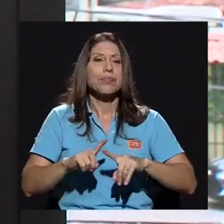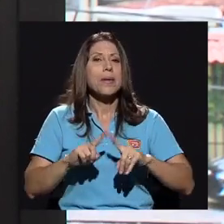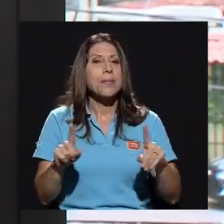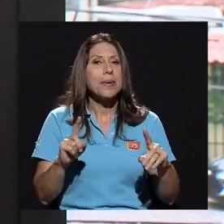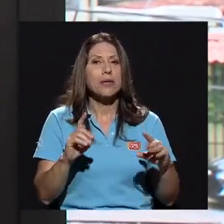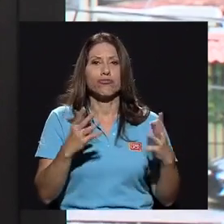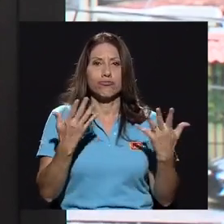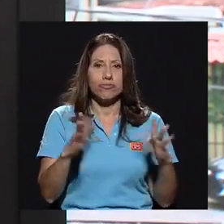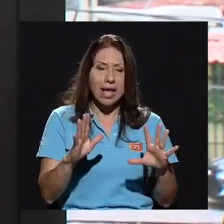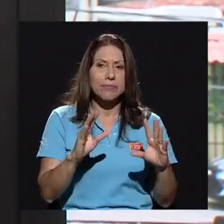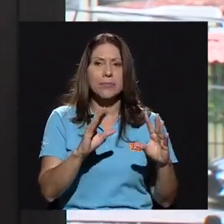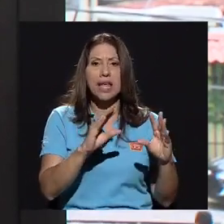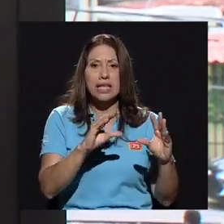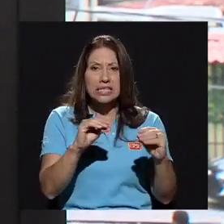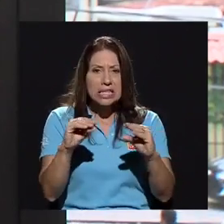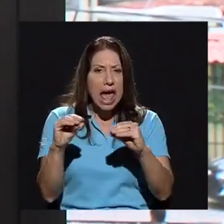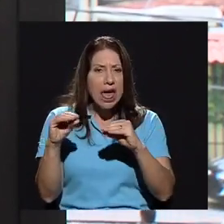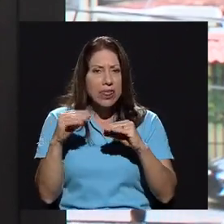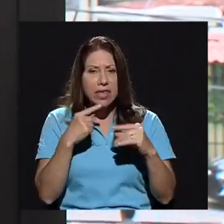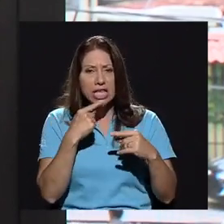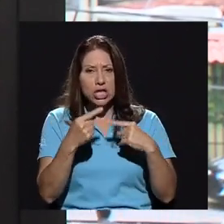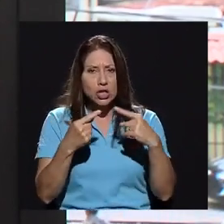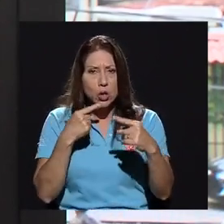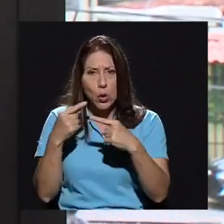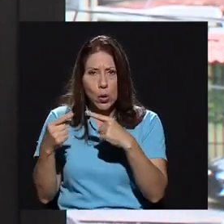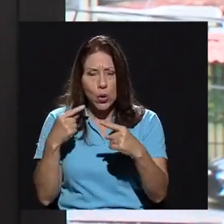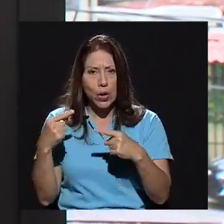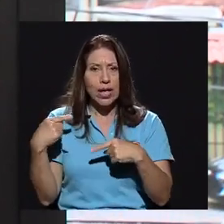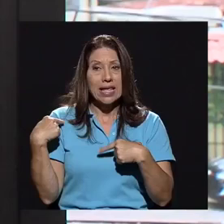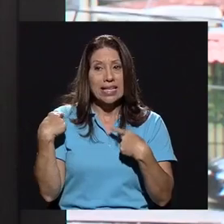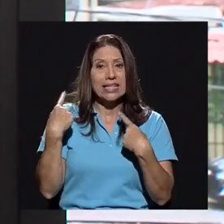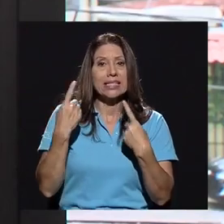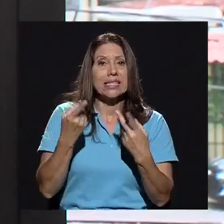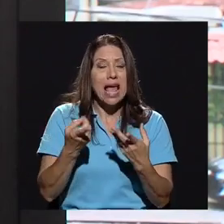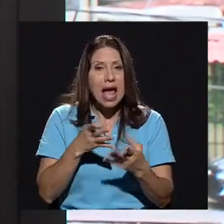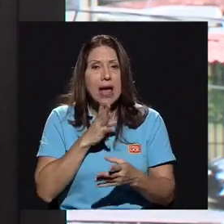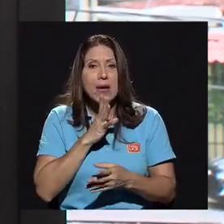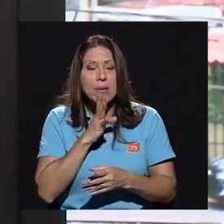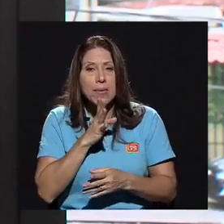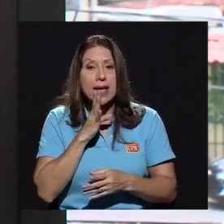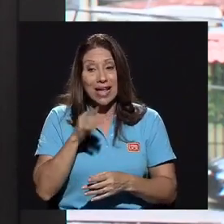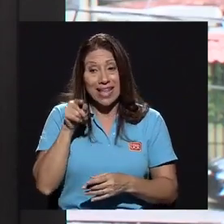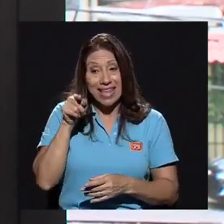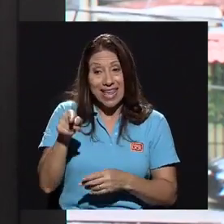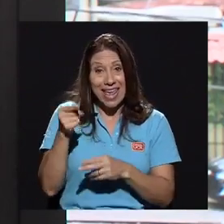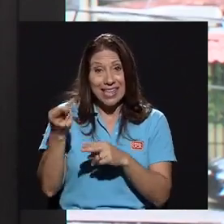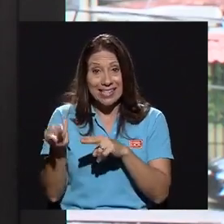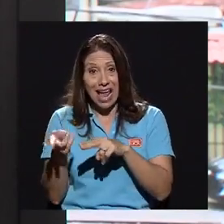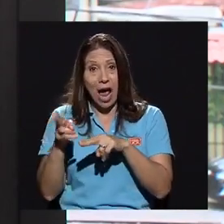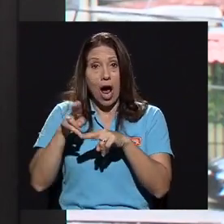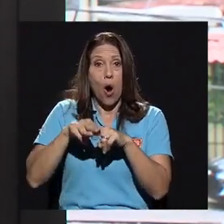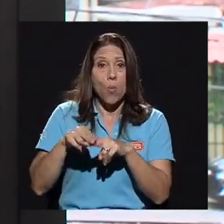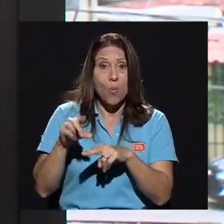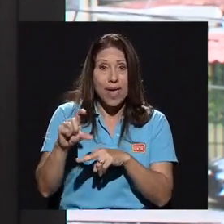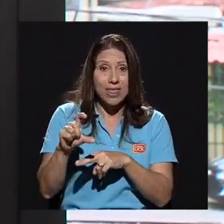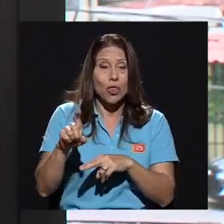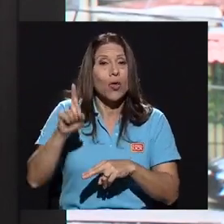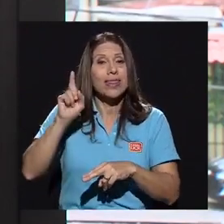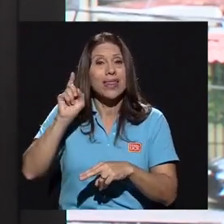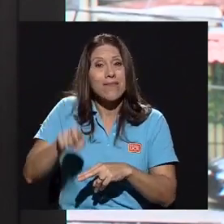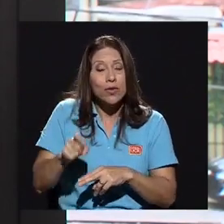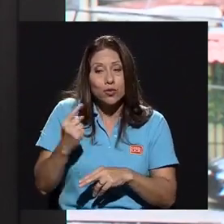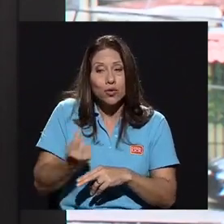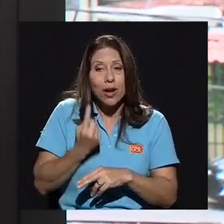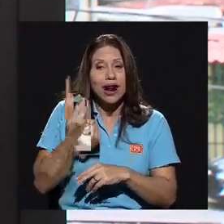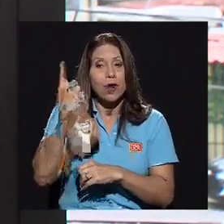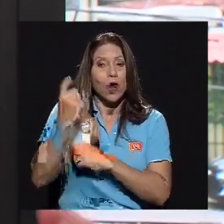y se ha venido a colación que ese aumento debía haber sido solamente por